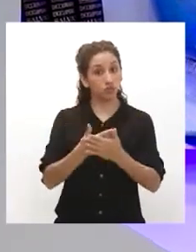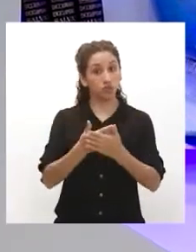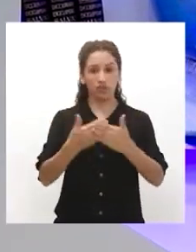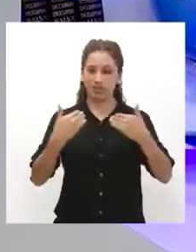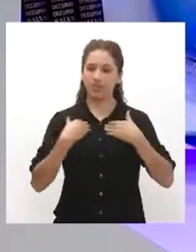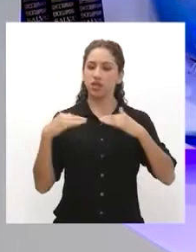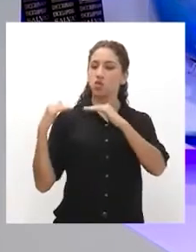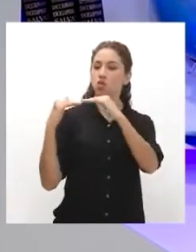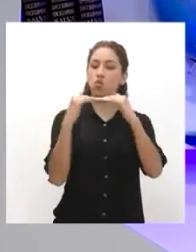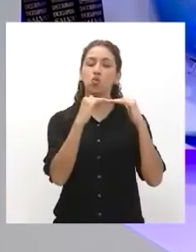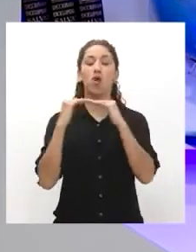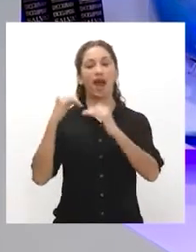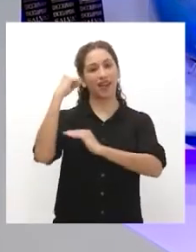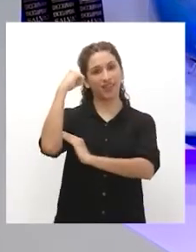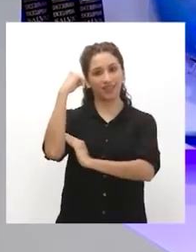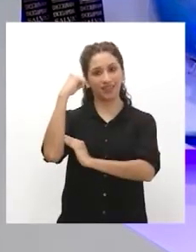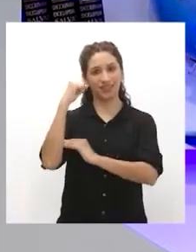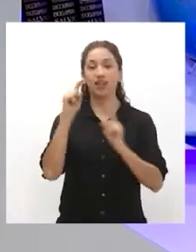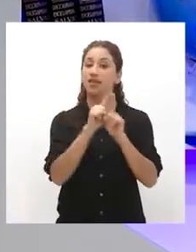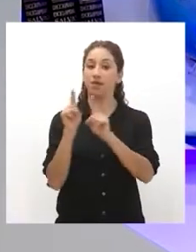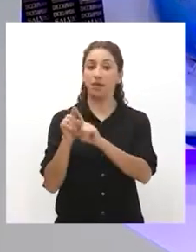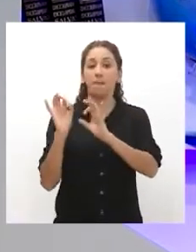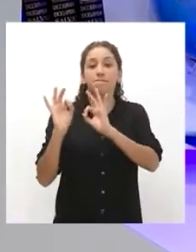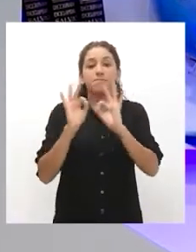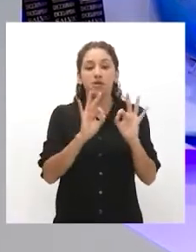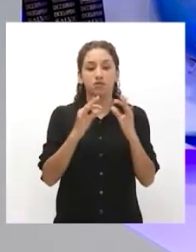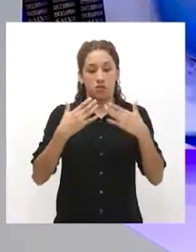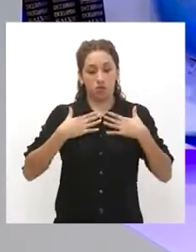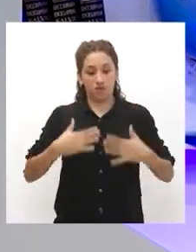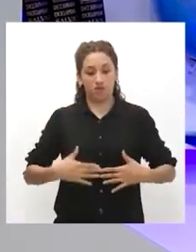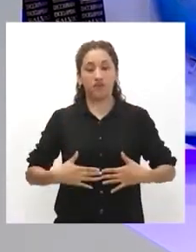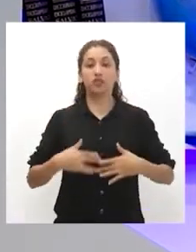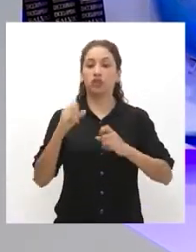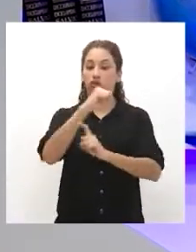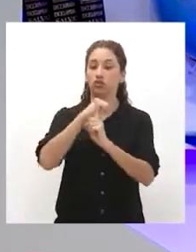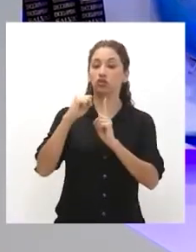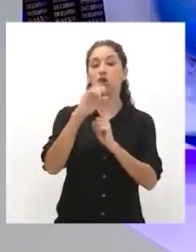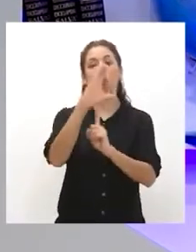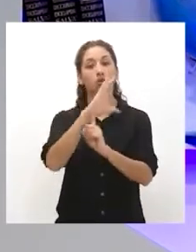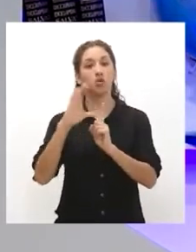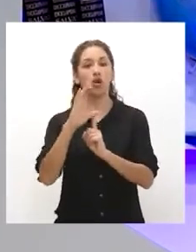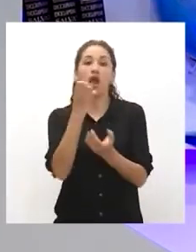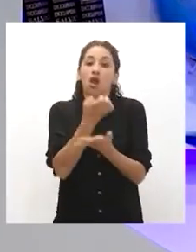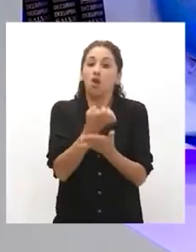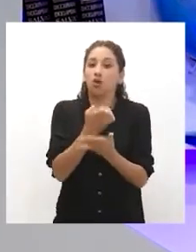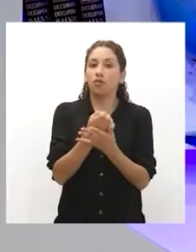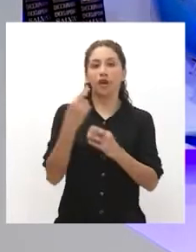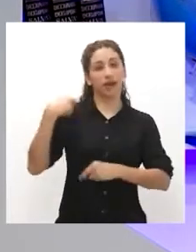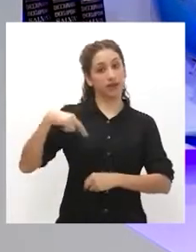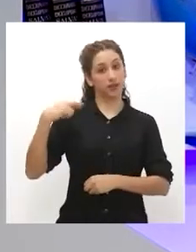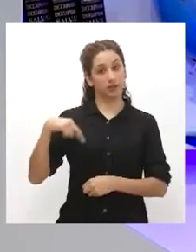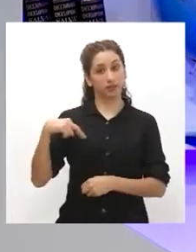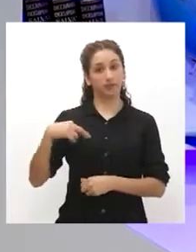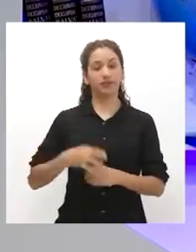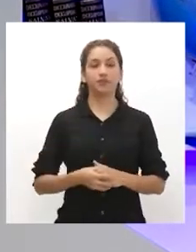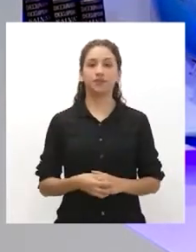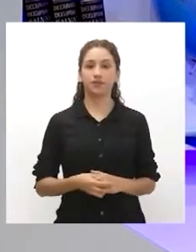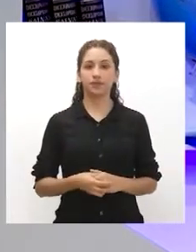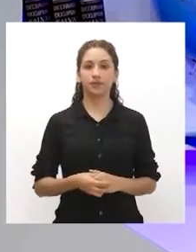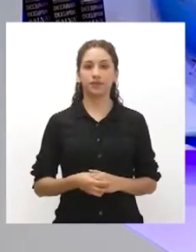todos tenemos los mismos derechos, independientemente de nuestra condición física, social, cultural, económica y religiosa.